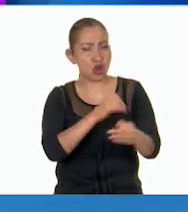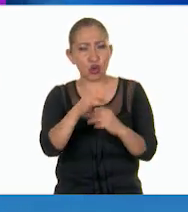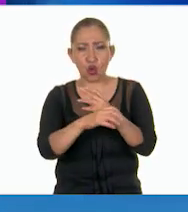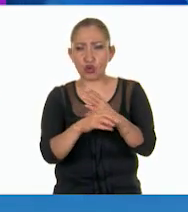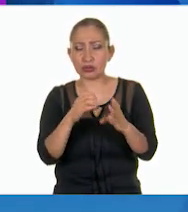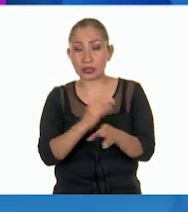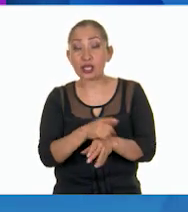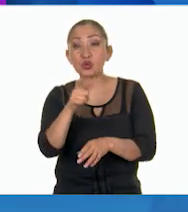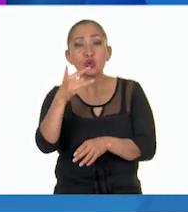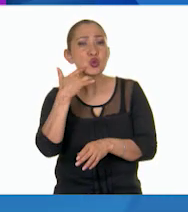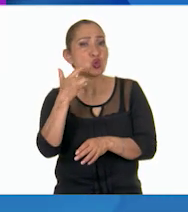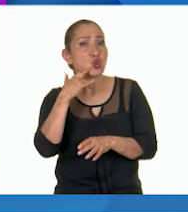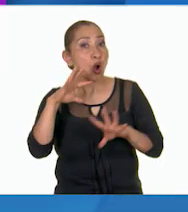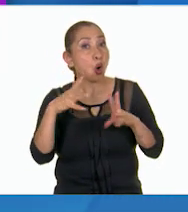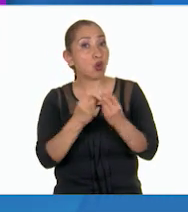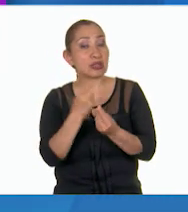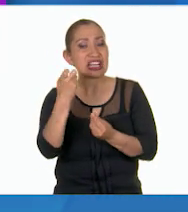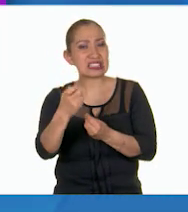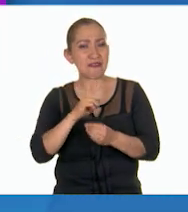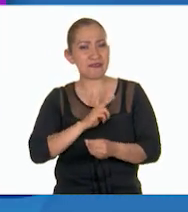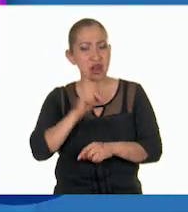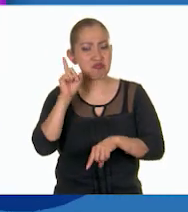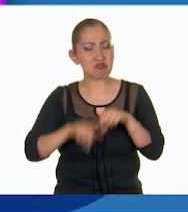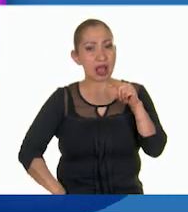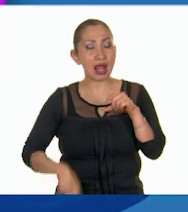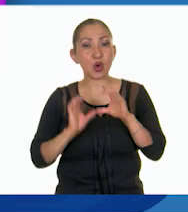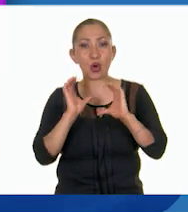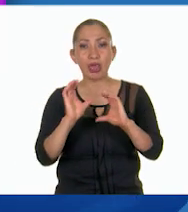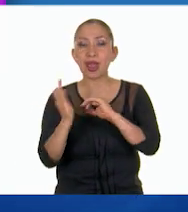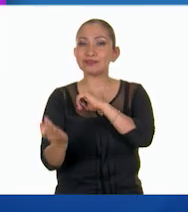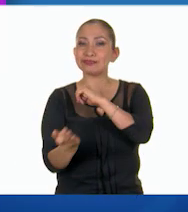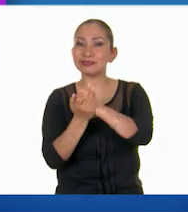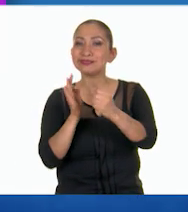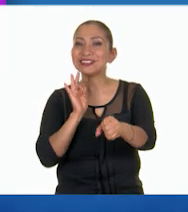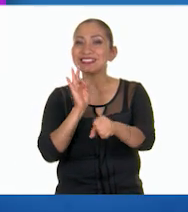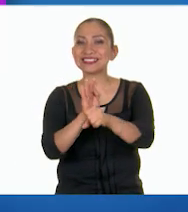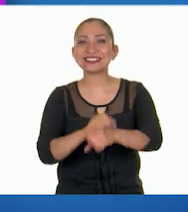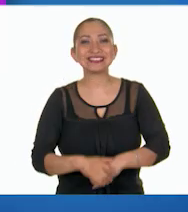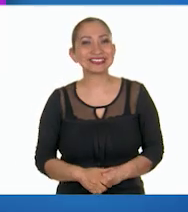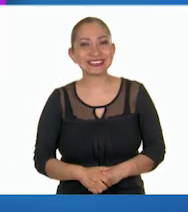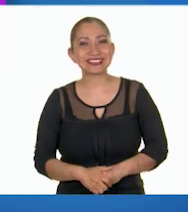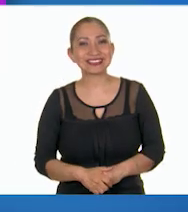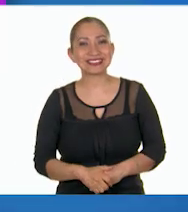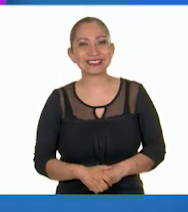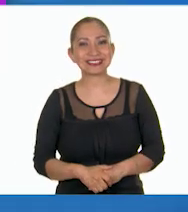Sigamos luchando juntos contra este virus cuidándonos los unos a los otros.